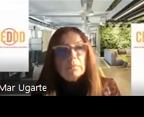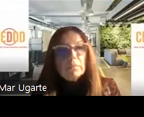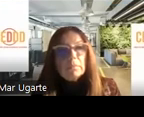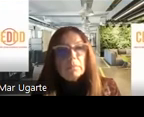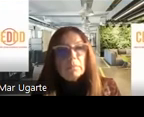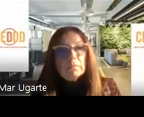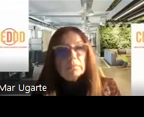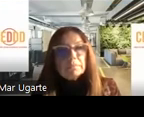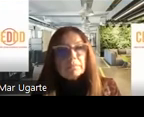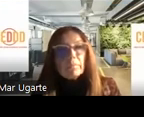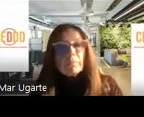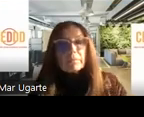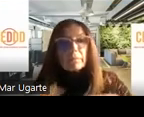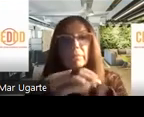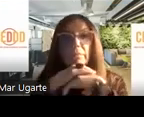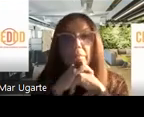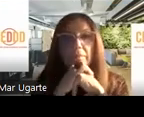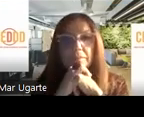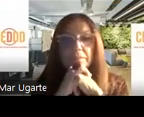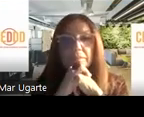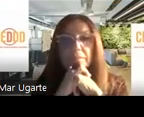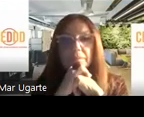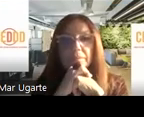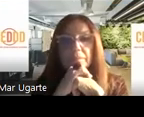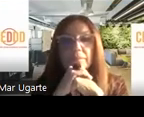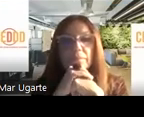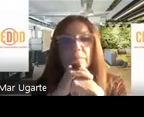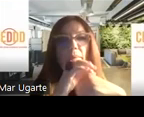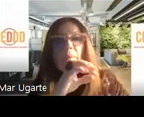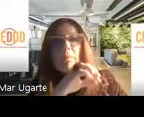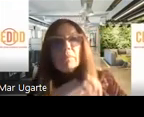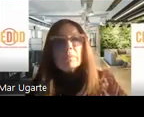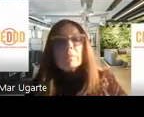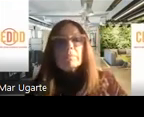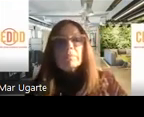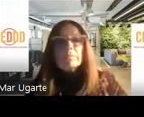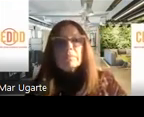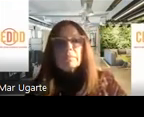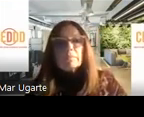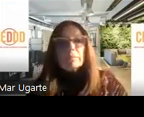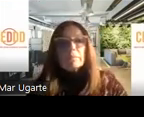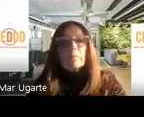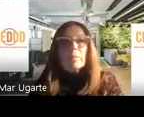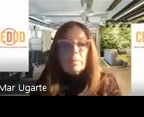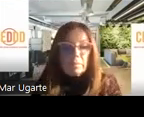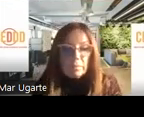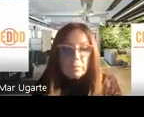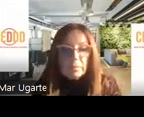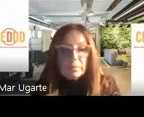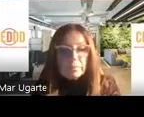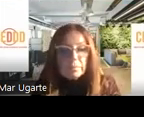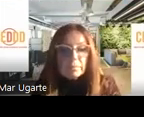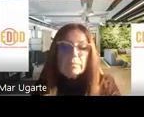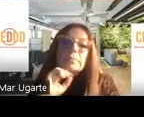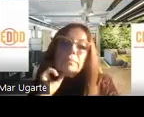Este primero es el kit de screening, en el que sabemos si el paciente huele o no huele. Y este es el ampliado en el que sabemos si el